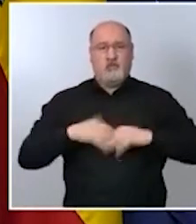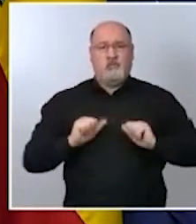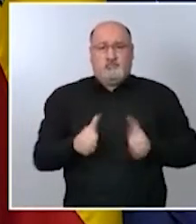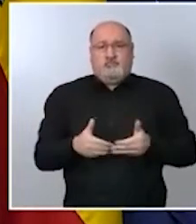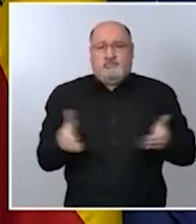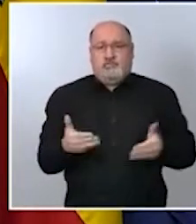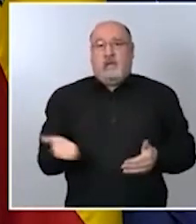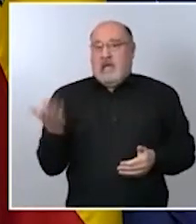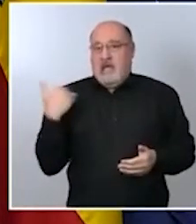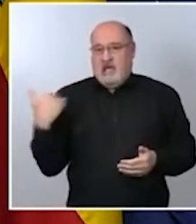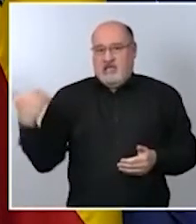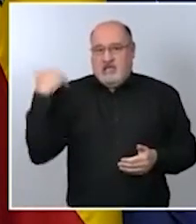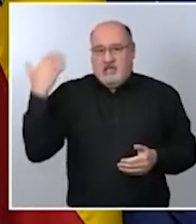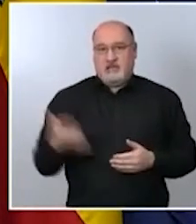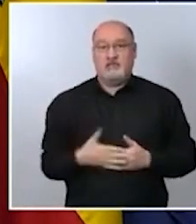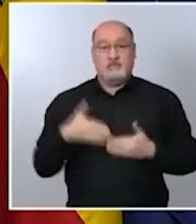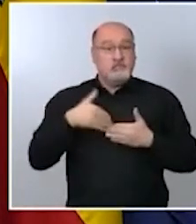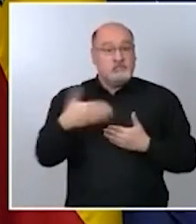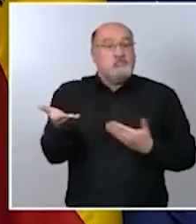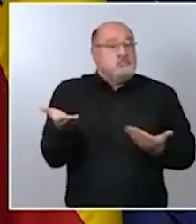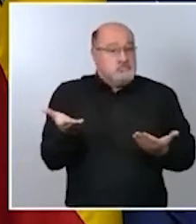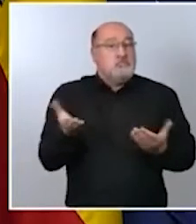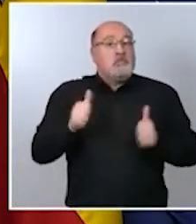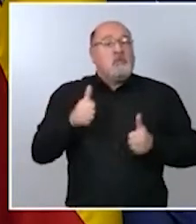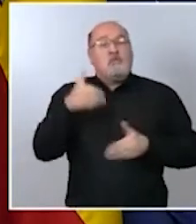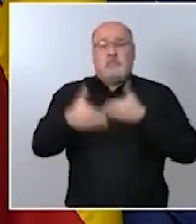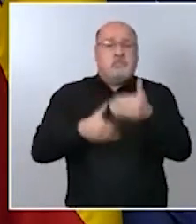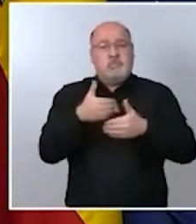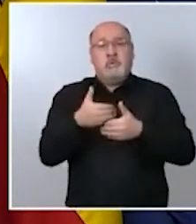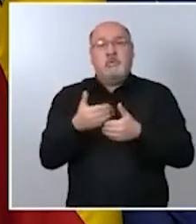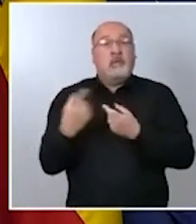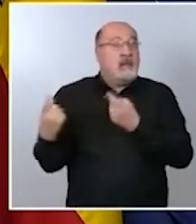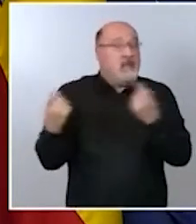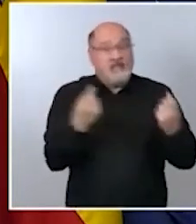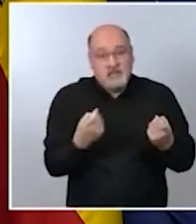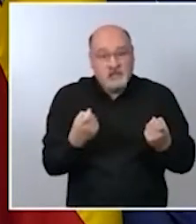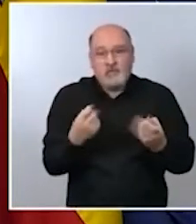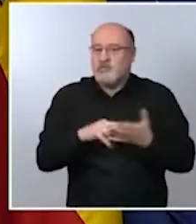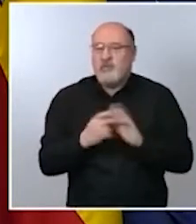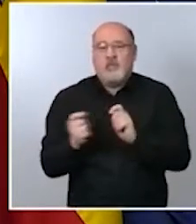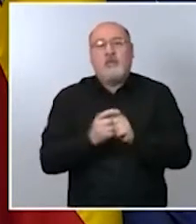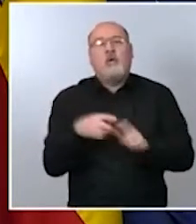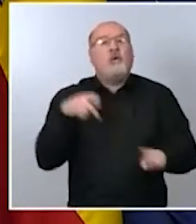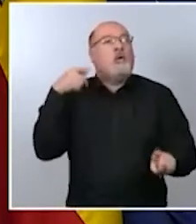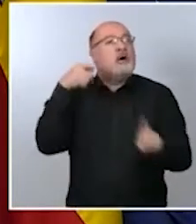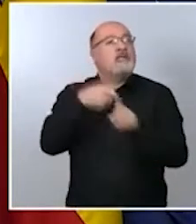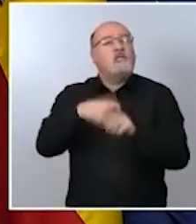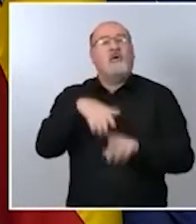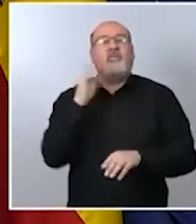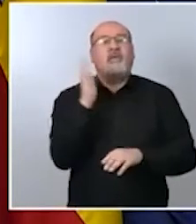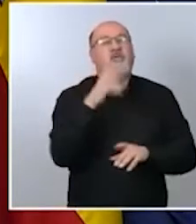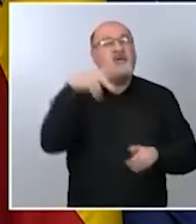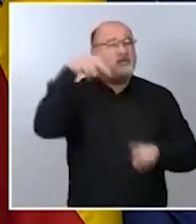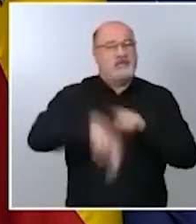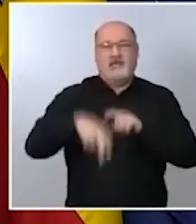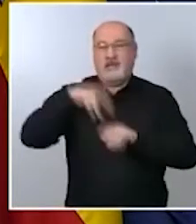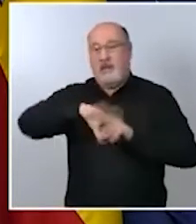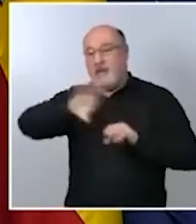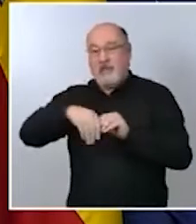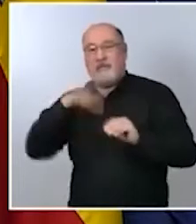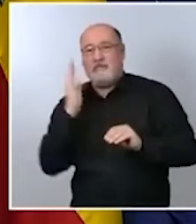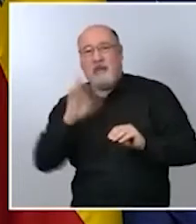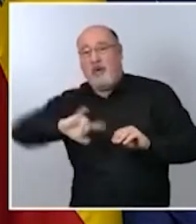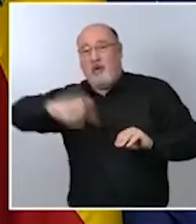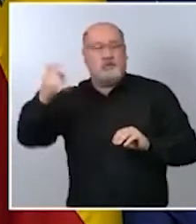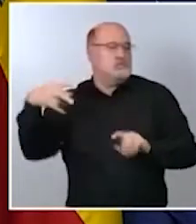se dará la respuesta necesaria y precisa para no causar perjuicios suplementarios y complementarios a estos